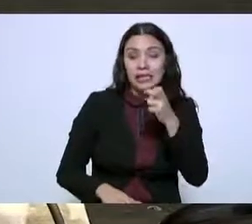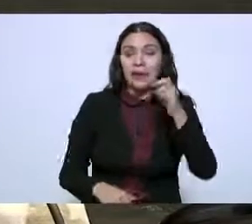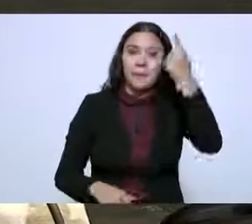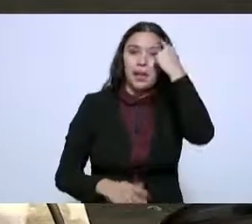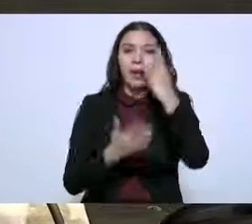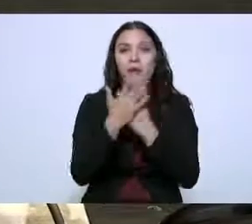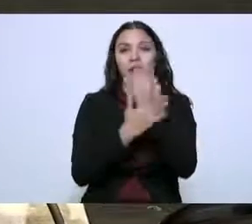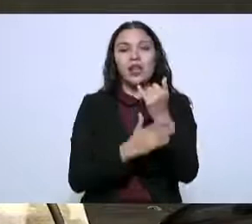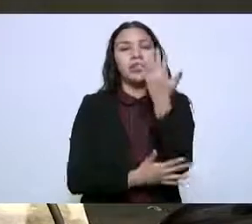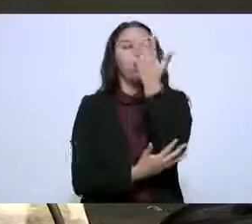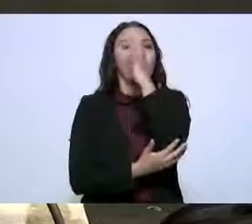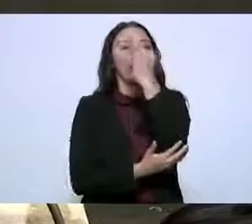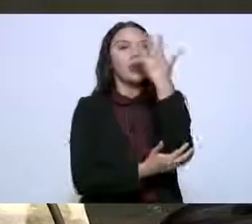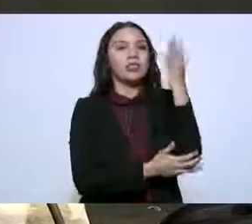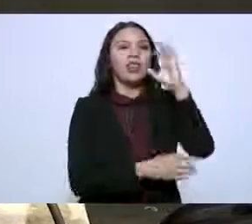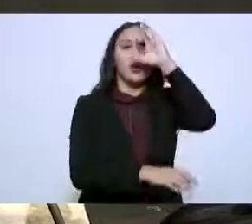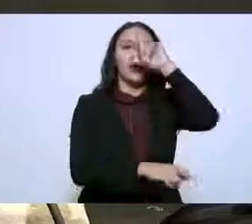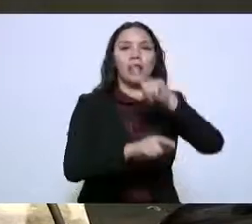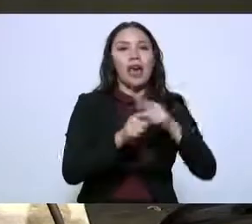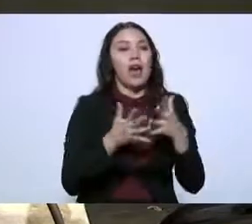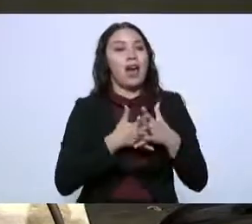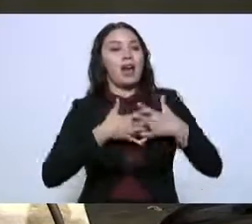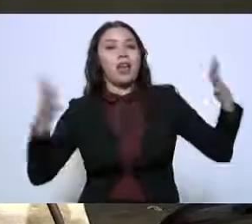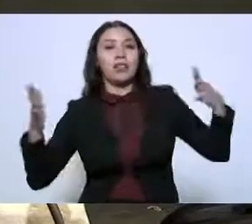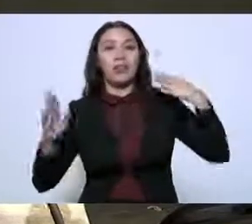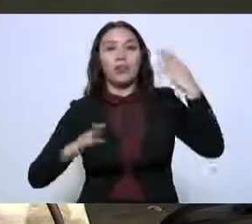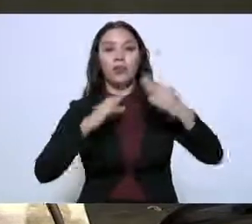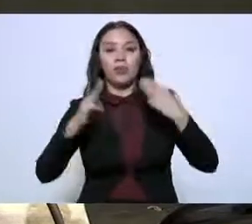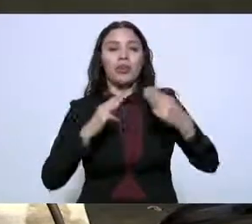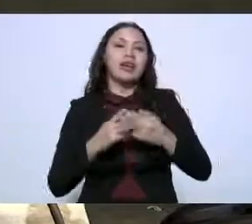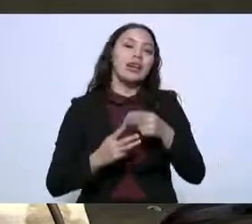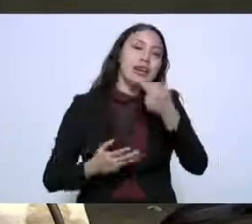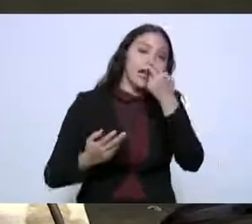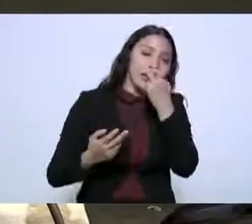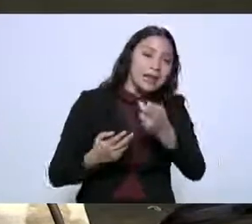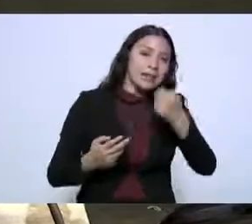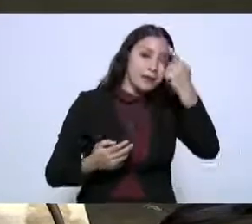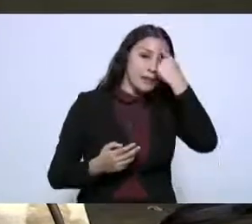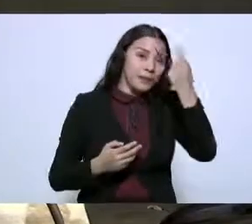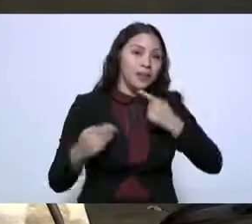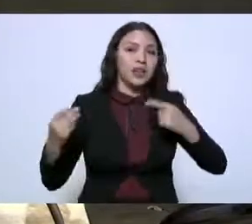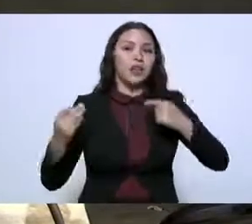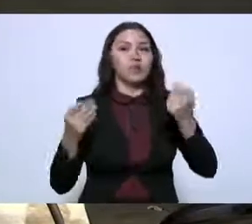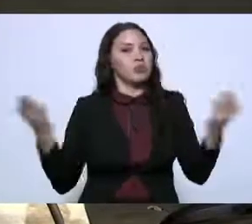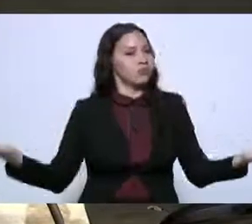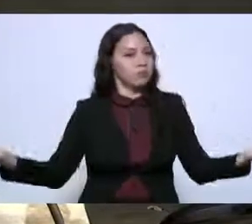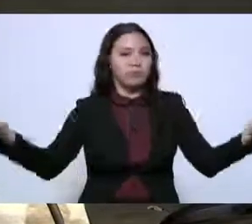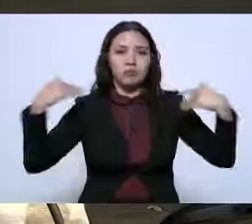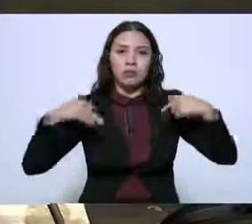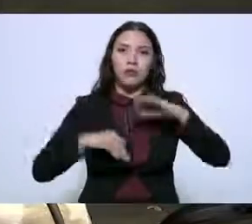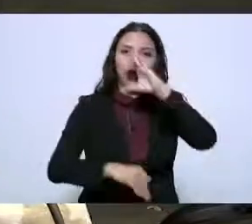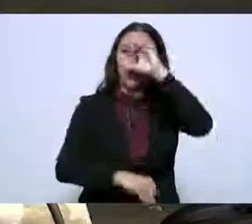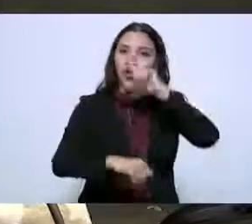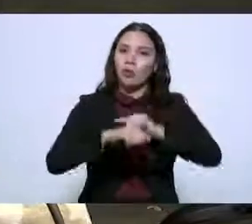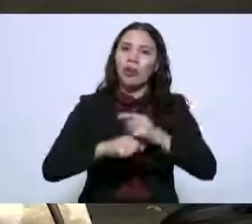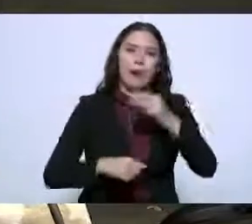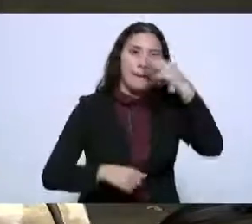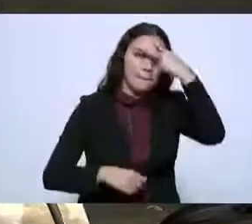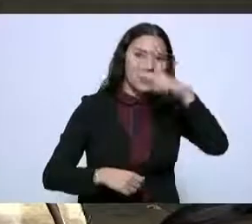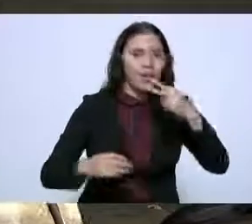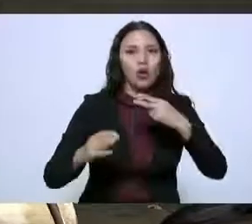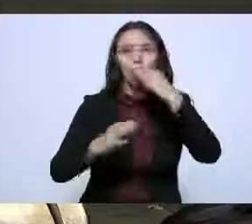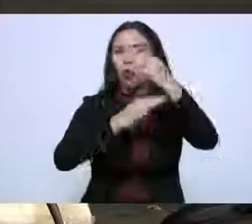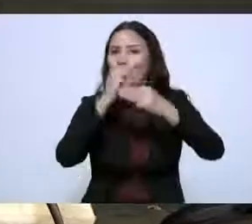cultural más grande del mundo y es el punto de llegada y de partida de lo mejor de la cultura de México y del